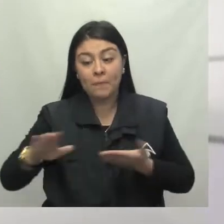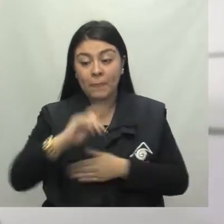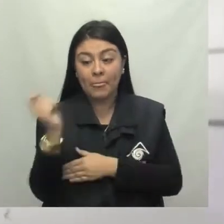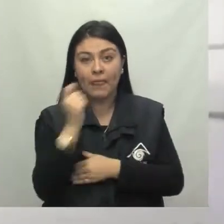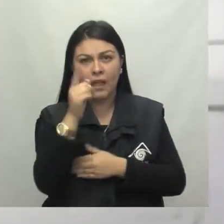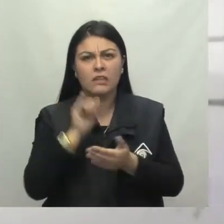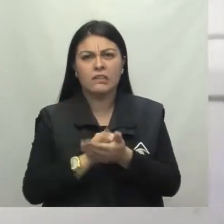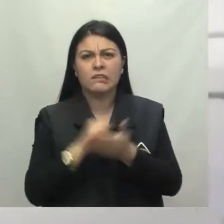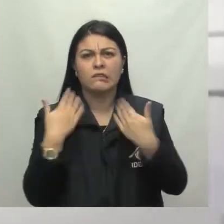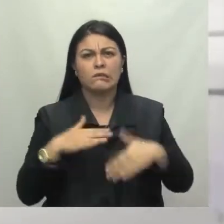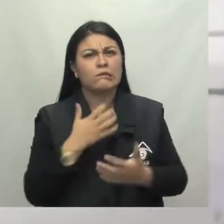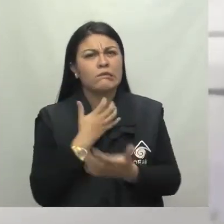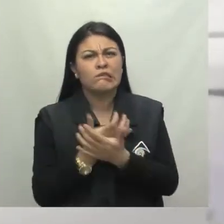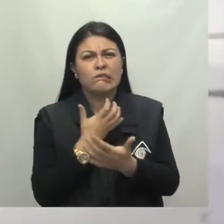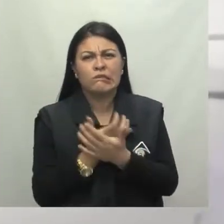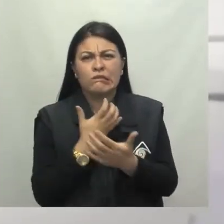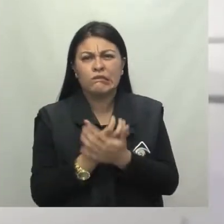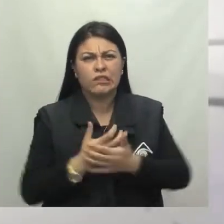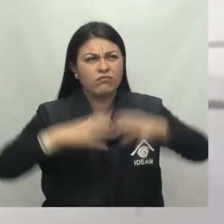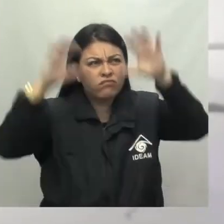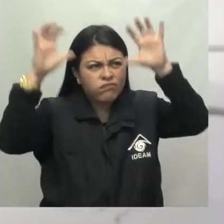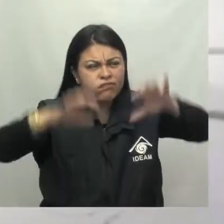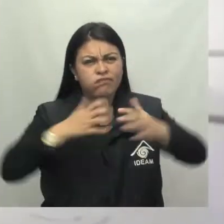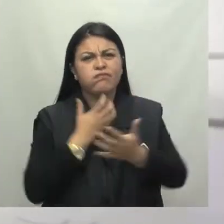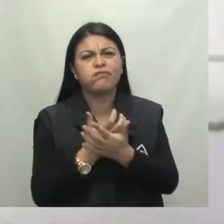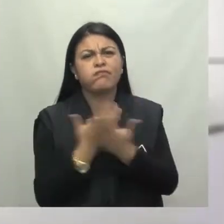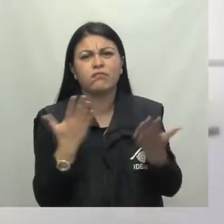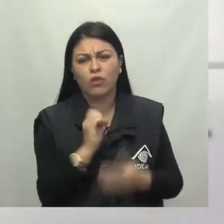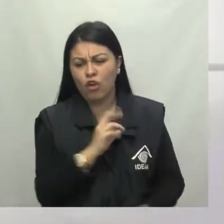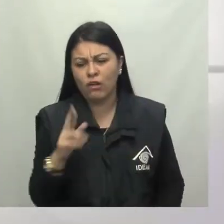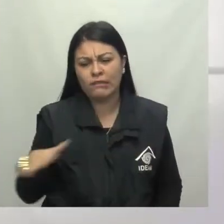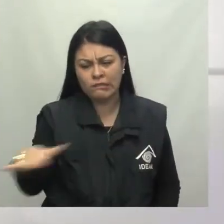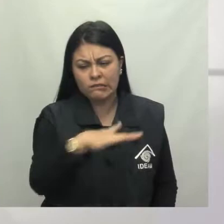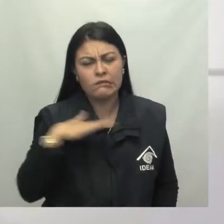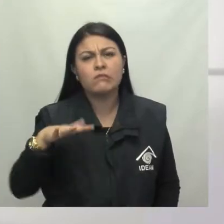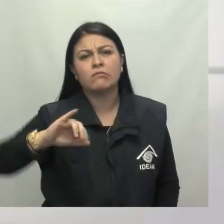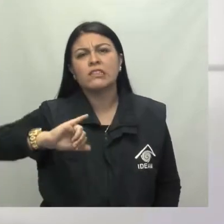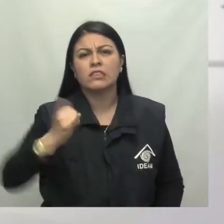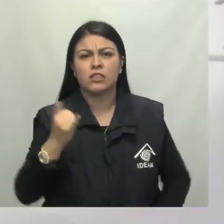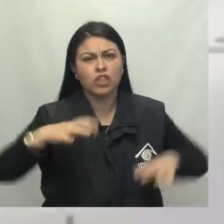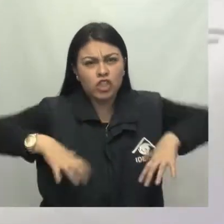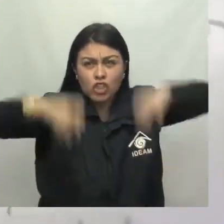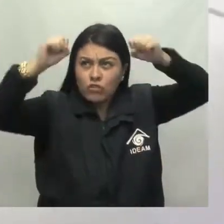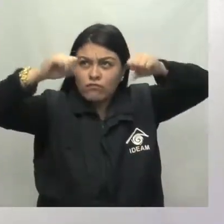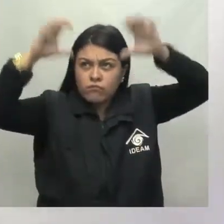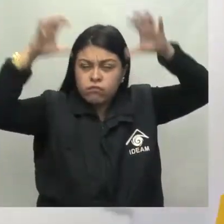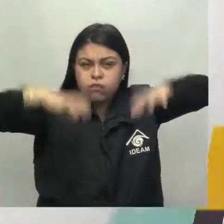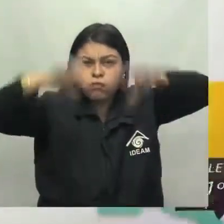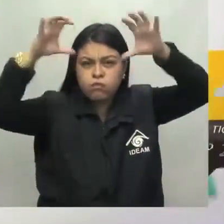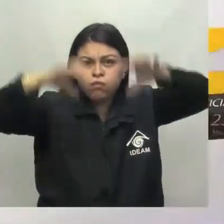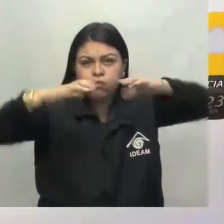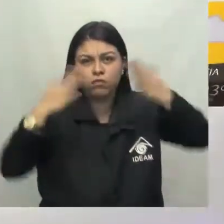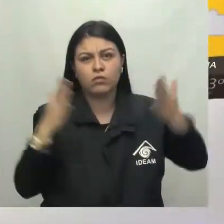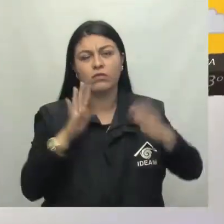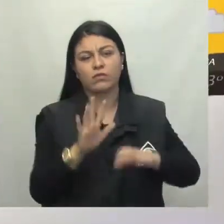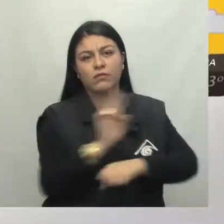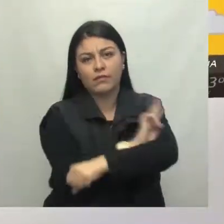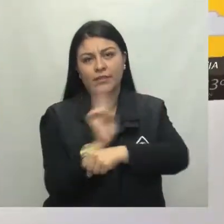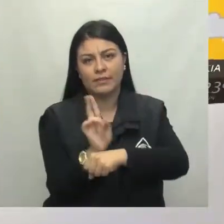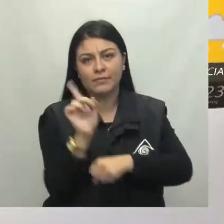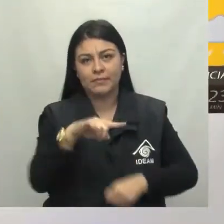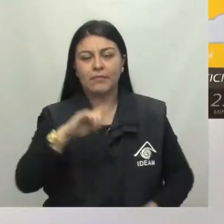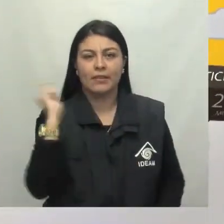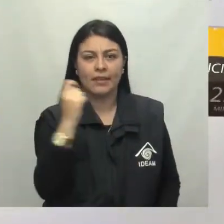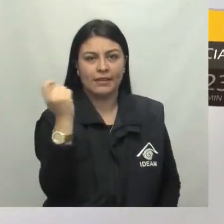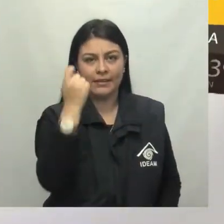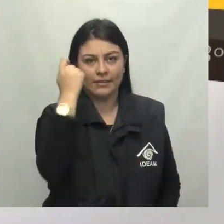orientales esperan incremento de la humedad por el oriente de la región, por lo que se estiman lluvias en el oriente del Bichada y lluvias moderadas en el